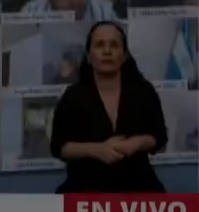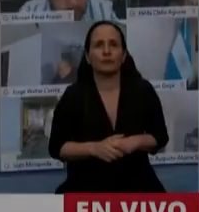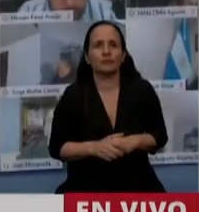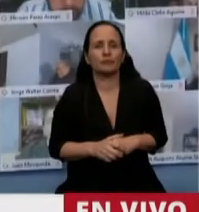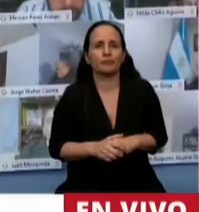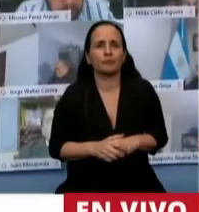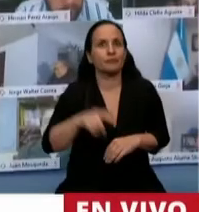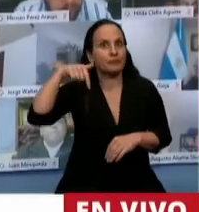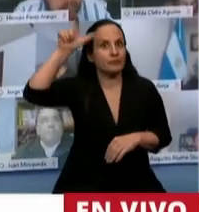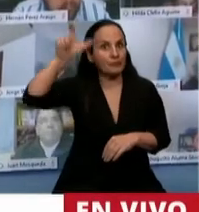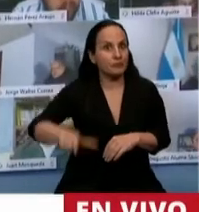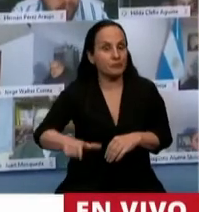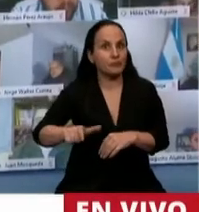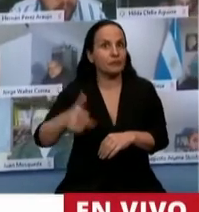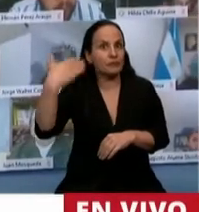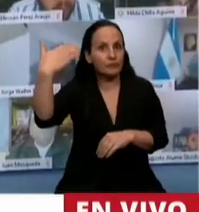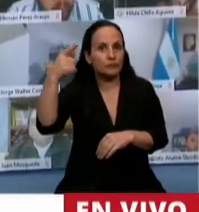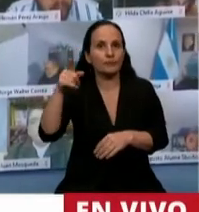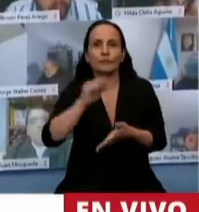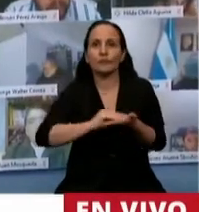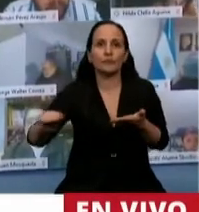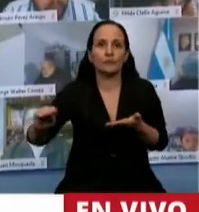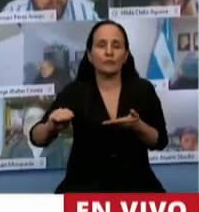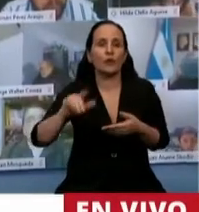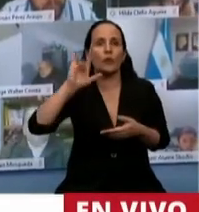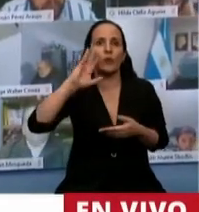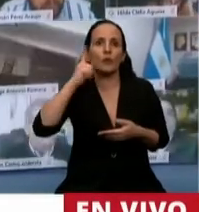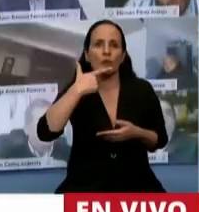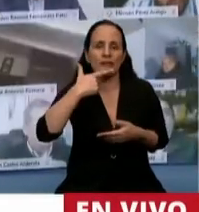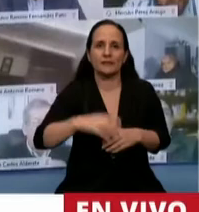Tiene la palabra el diputado Luis Di Giacomo.